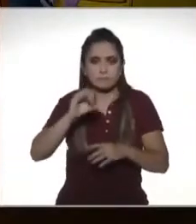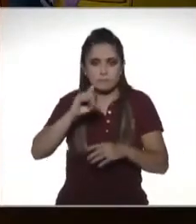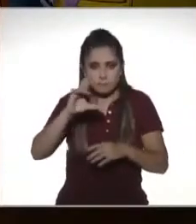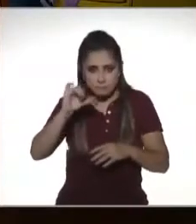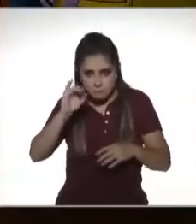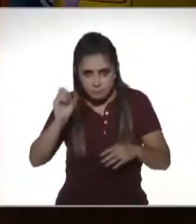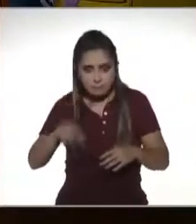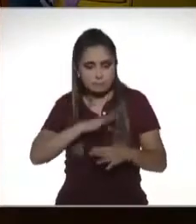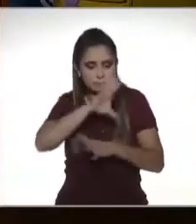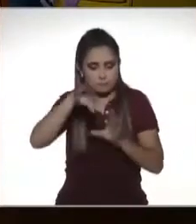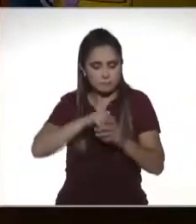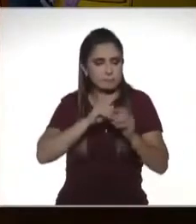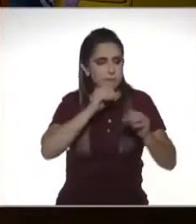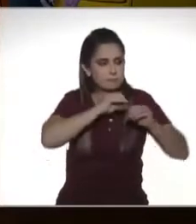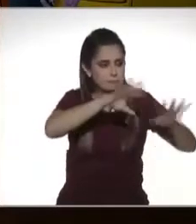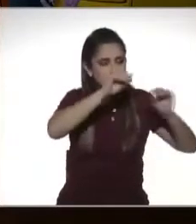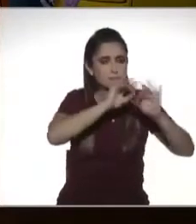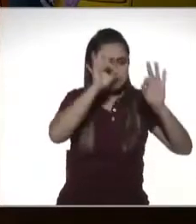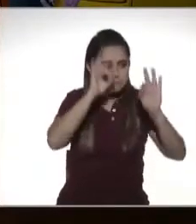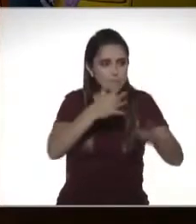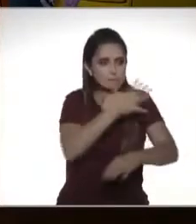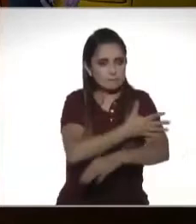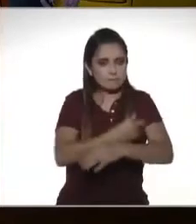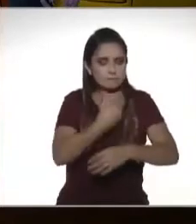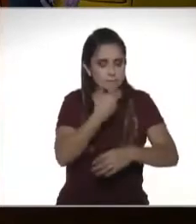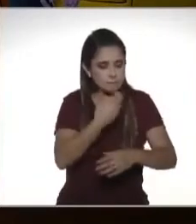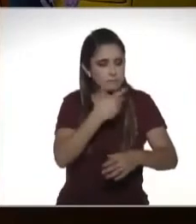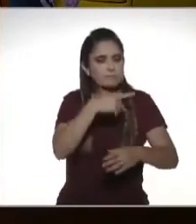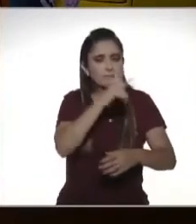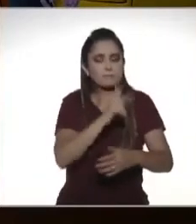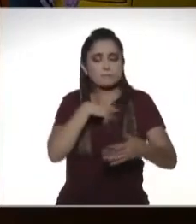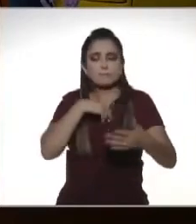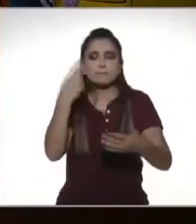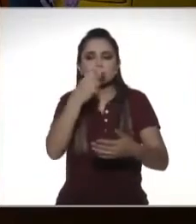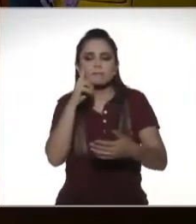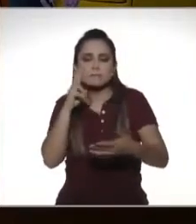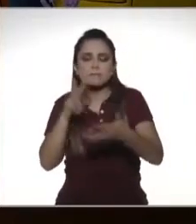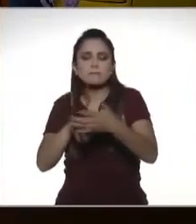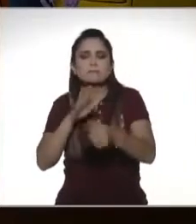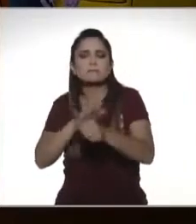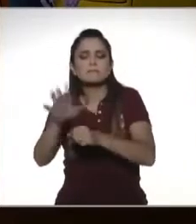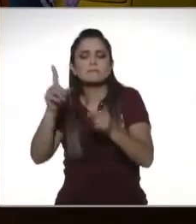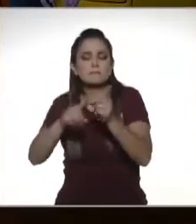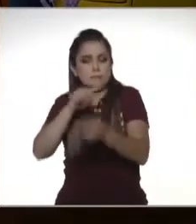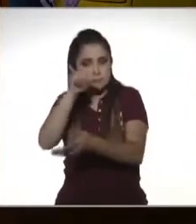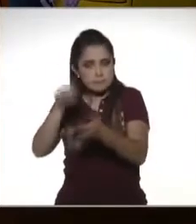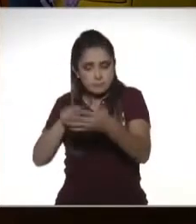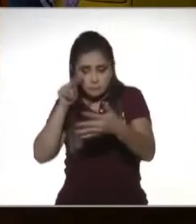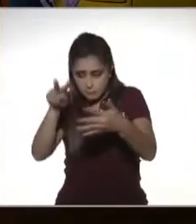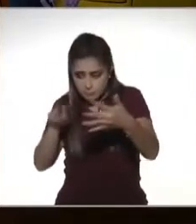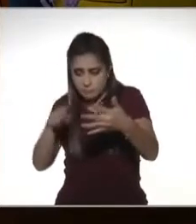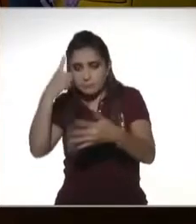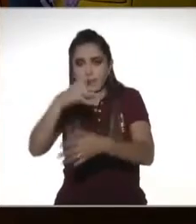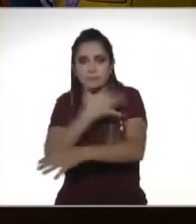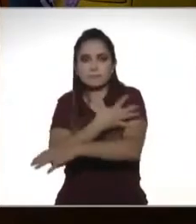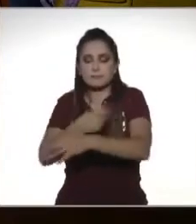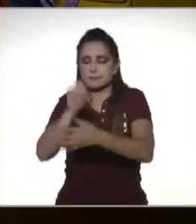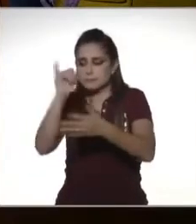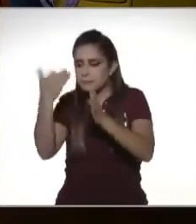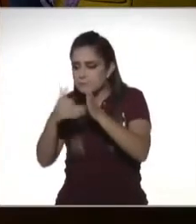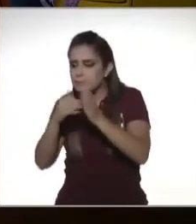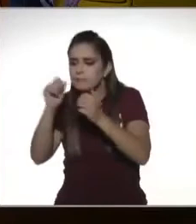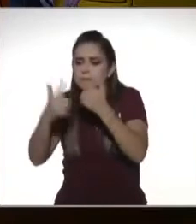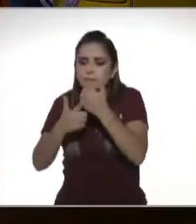o en el portal del SAT donde yo me pueda meter para ver si hay algún problema si lo estoy haciendo bien porque ese es uno de los temores principales no hacer bien la